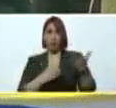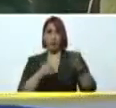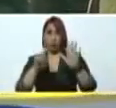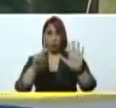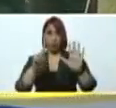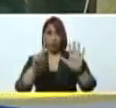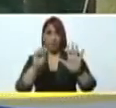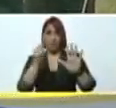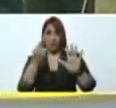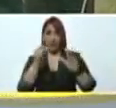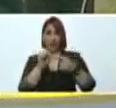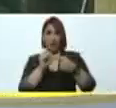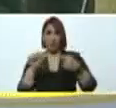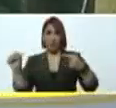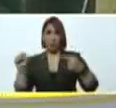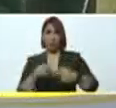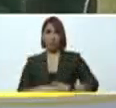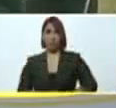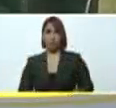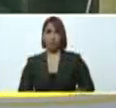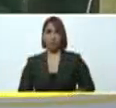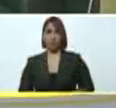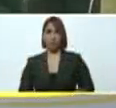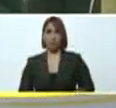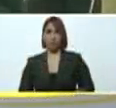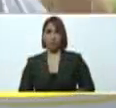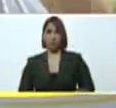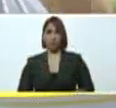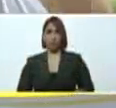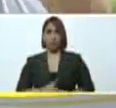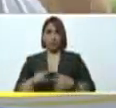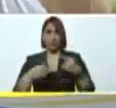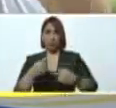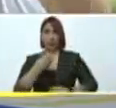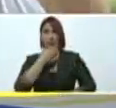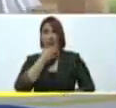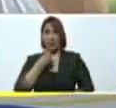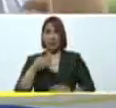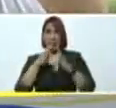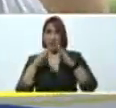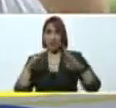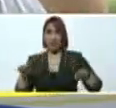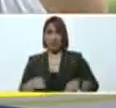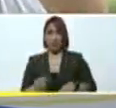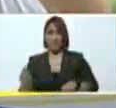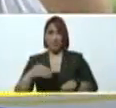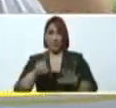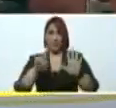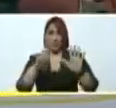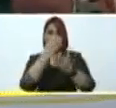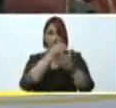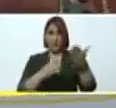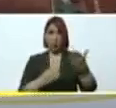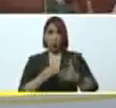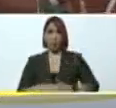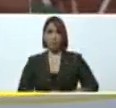de la primera temporada. Y después en diciembre vendrán seis más. De verdad,